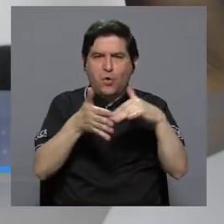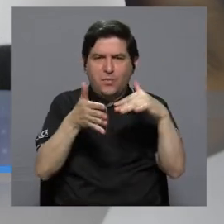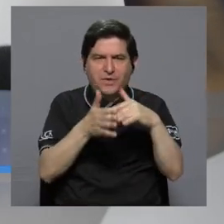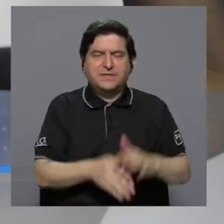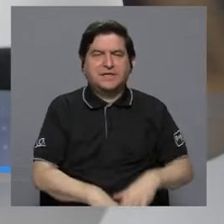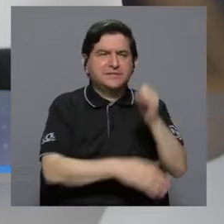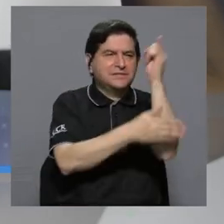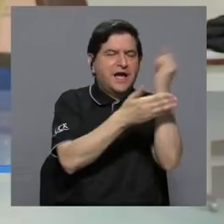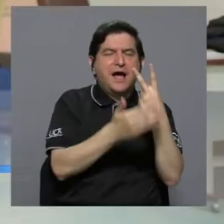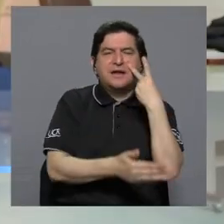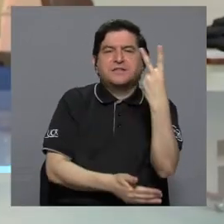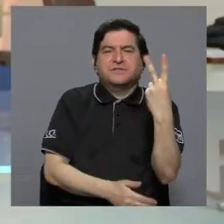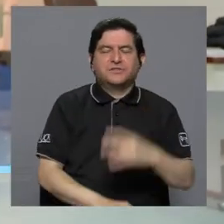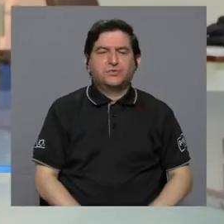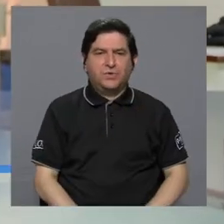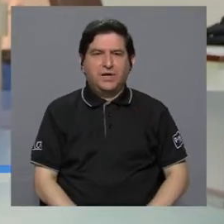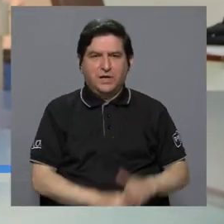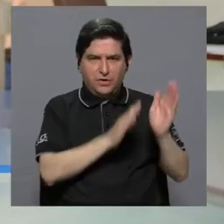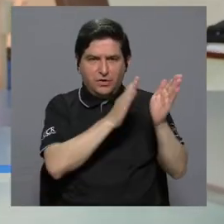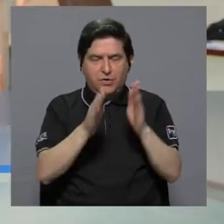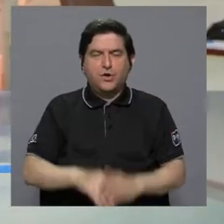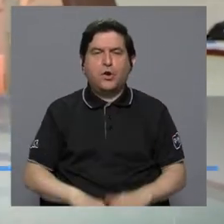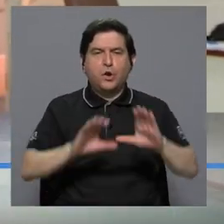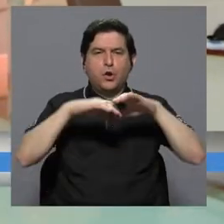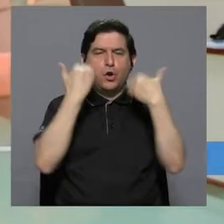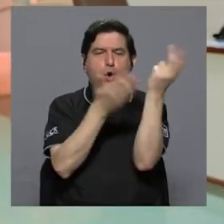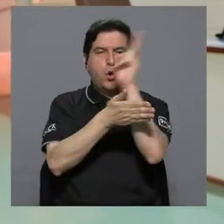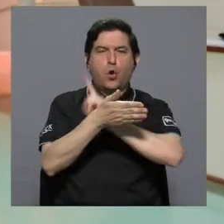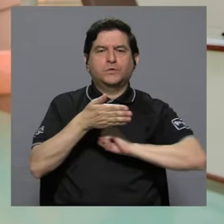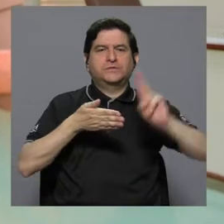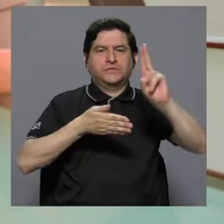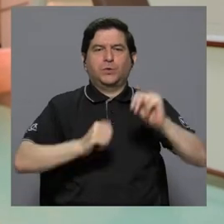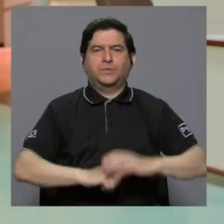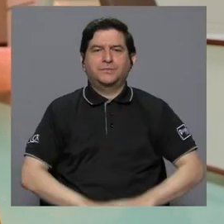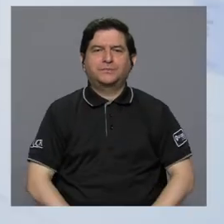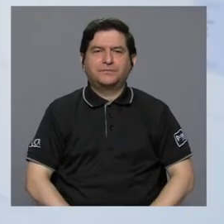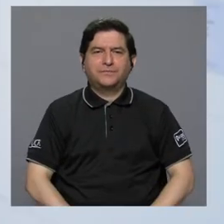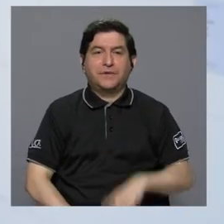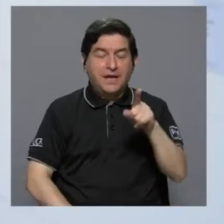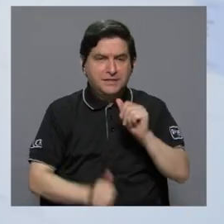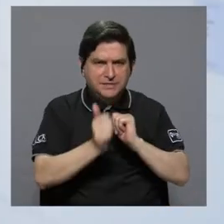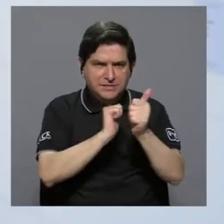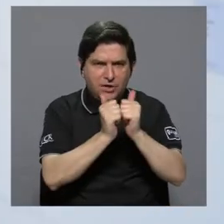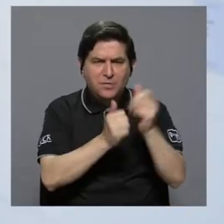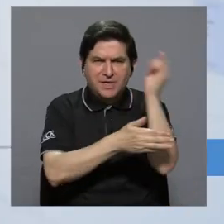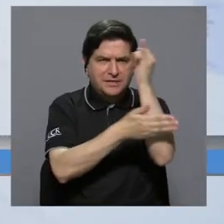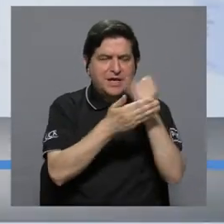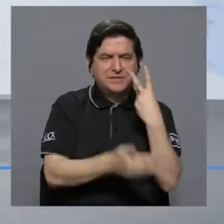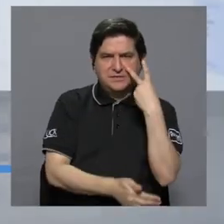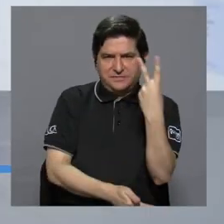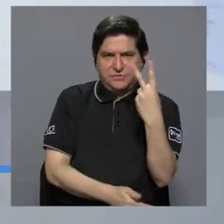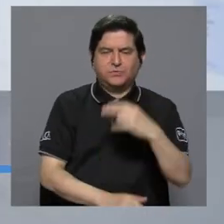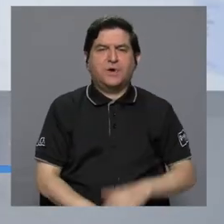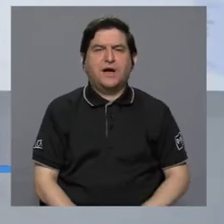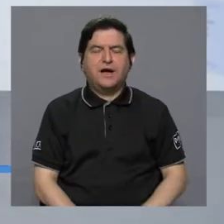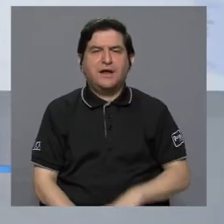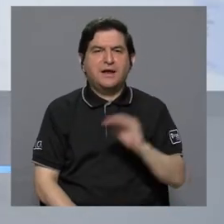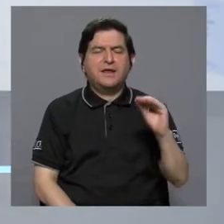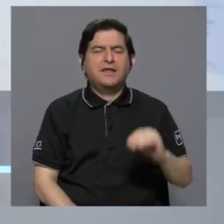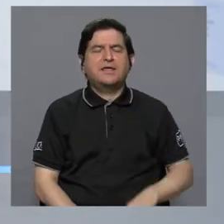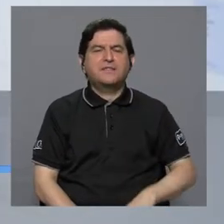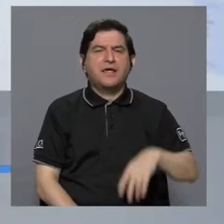Estudiantil de Artes Visuales, organizado por el Consejo Universitario. Es un certamen de artes visuales